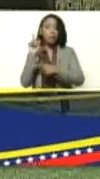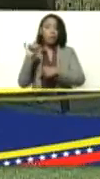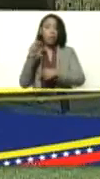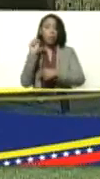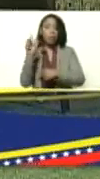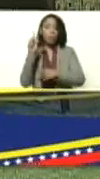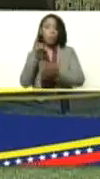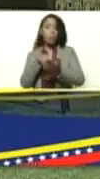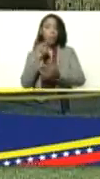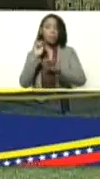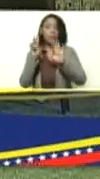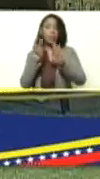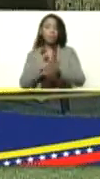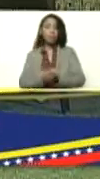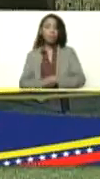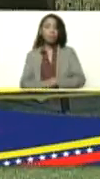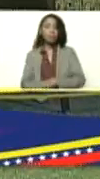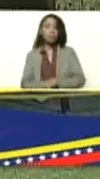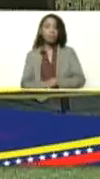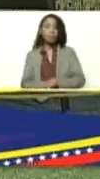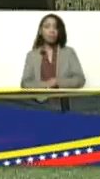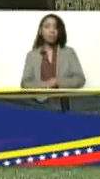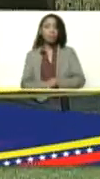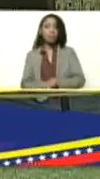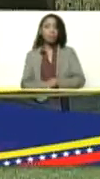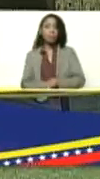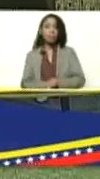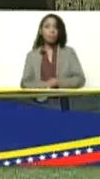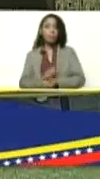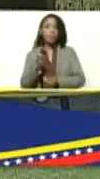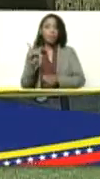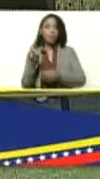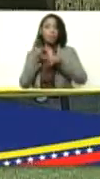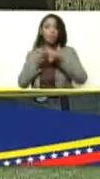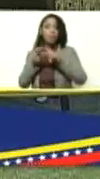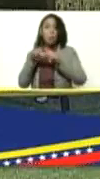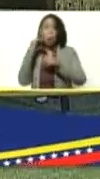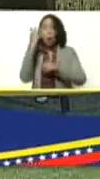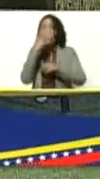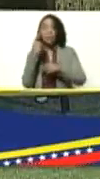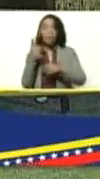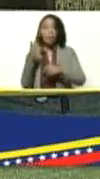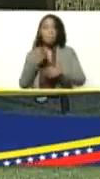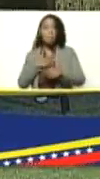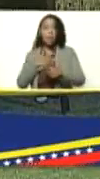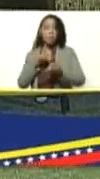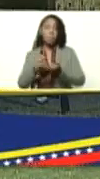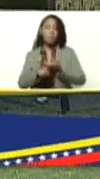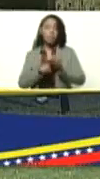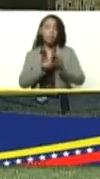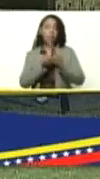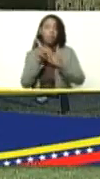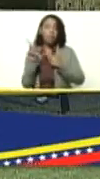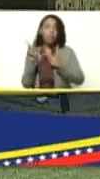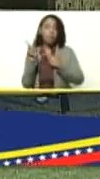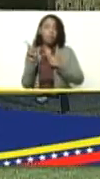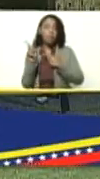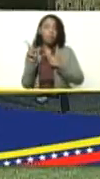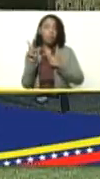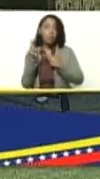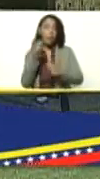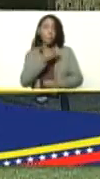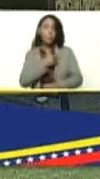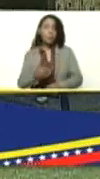2007 unos tripones eran Silia mi esposa era la